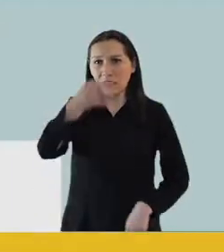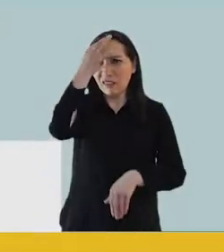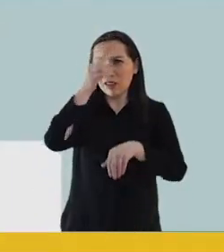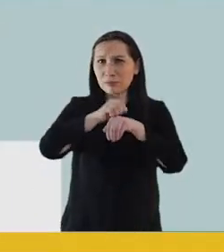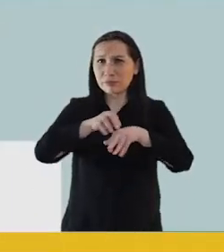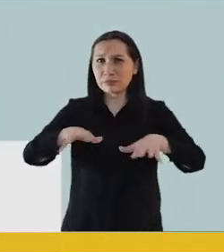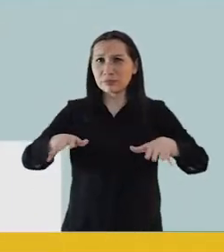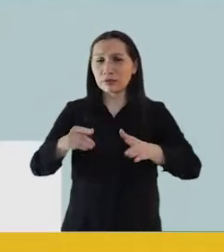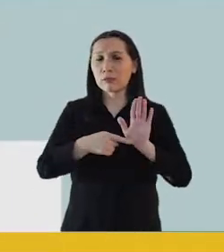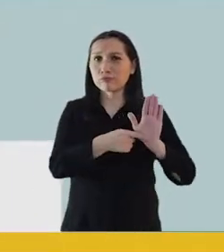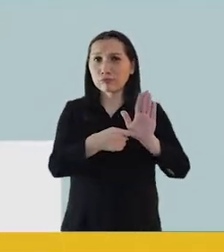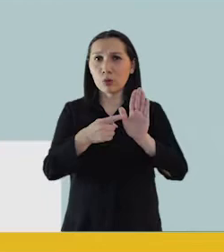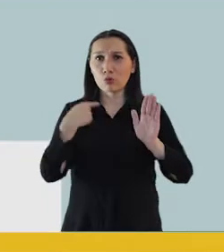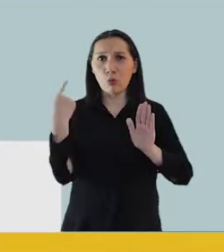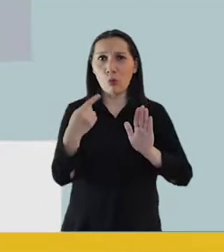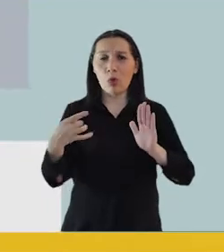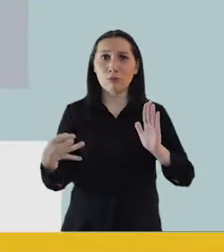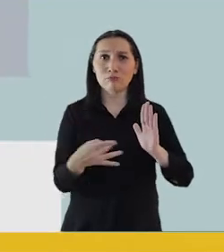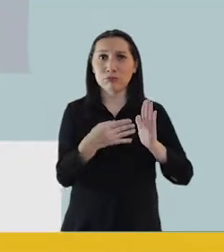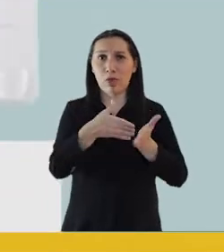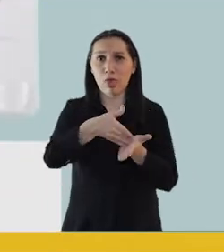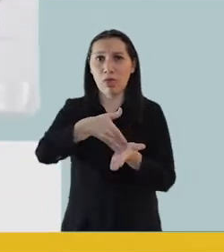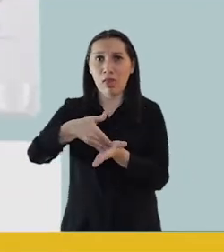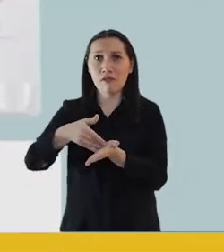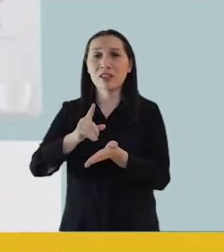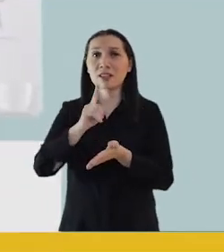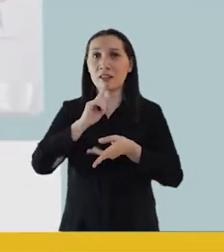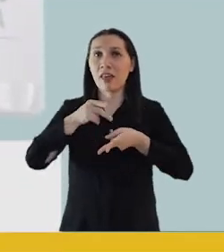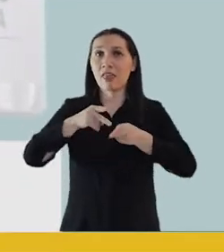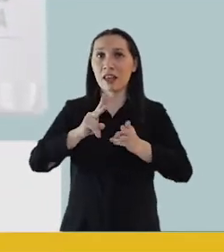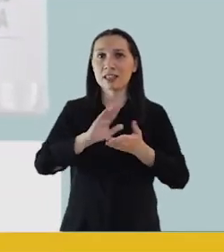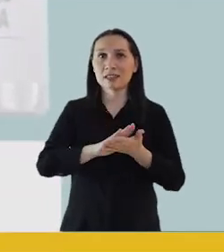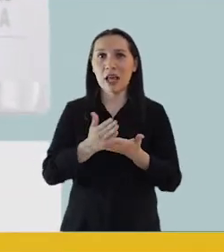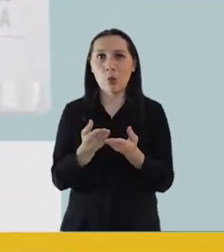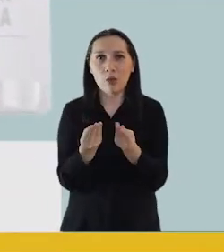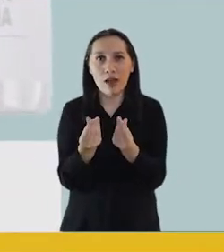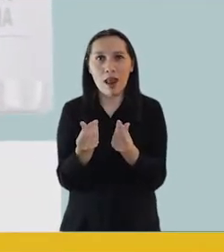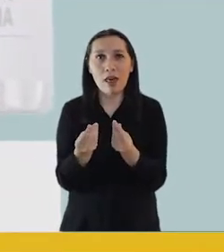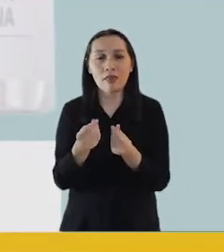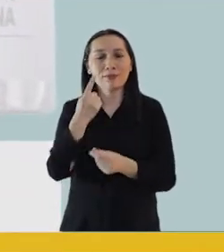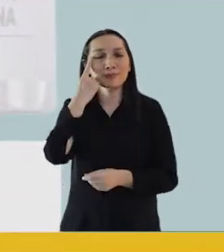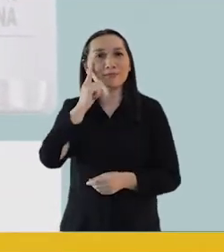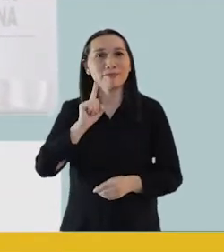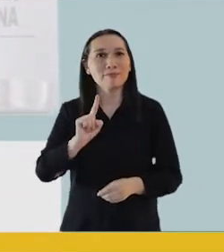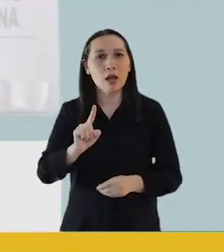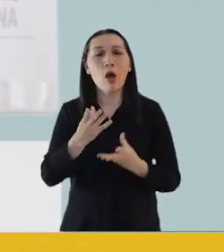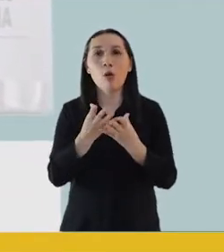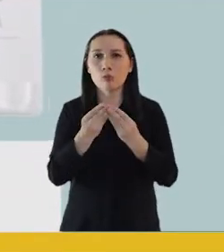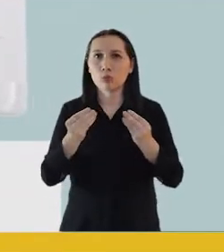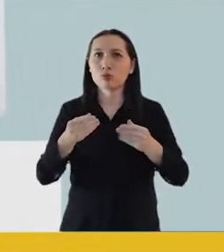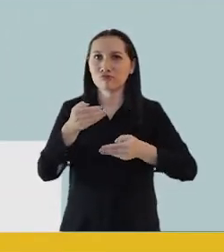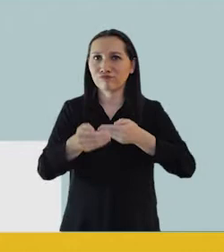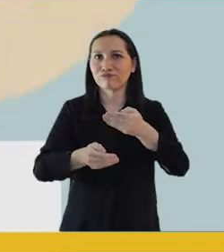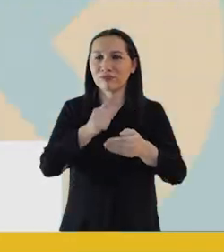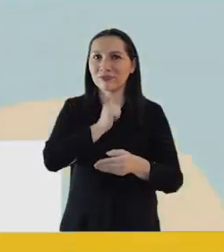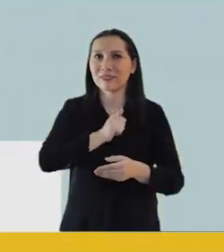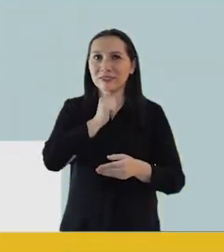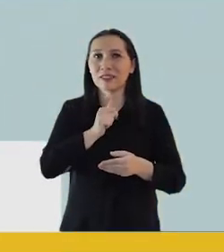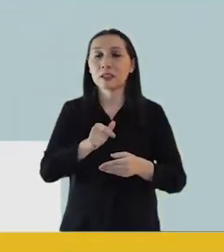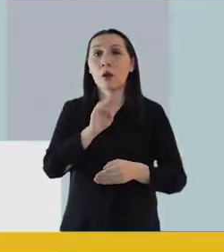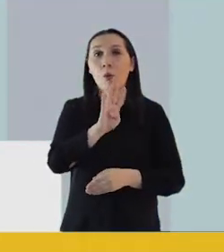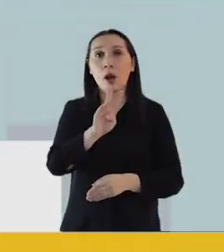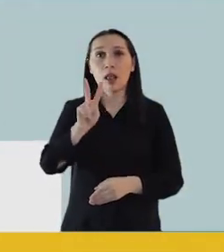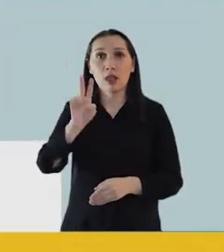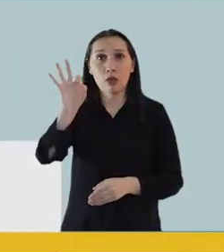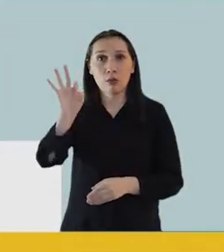La pandemia nos demostró que todos somos vulnerables y tenemos derecho a una salud de calidad. Sin embargo, hay mucho que avanzar.